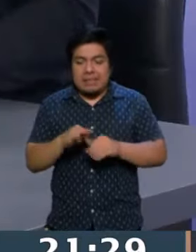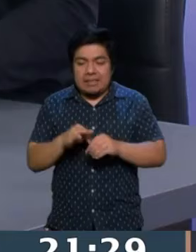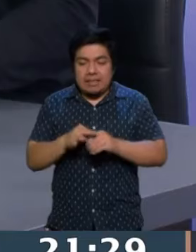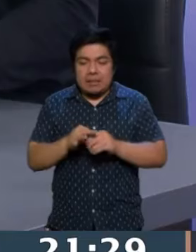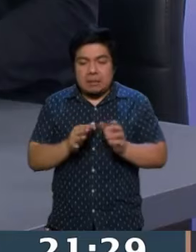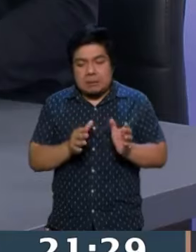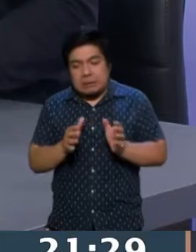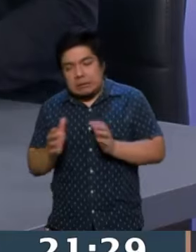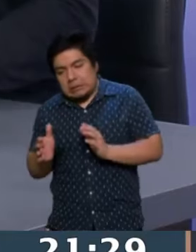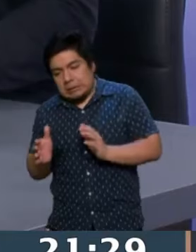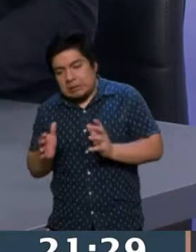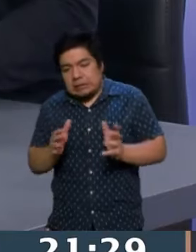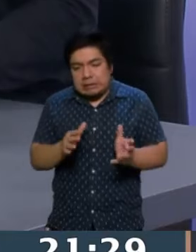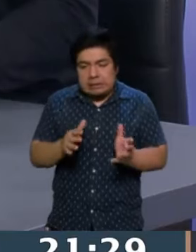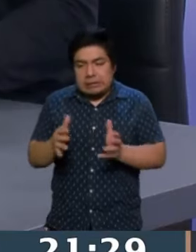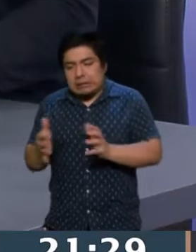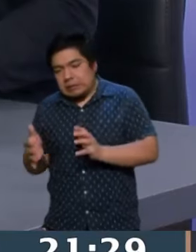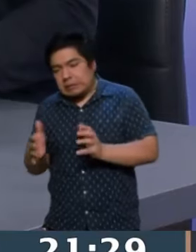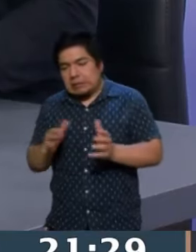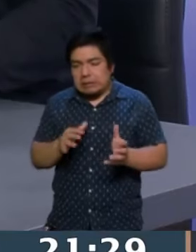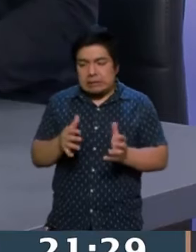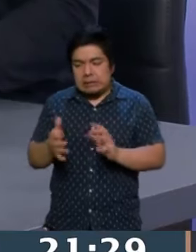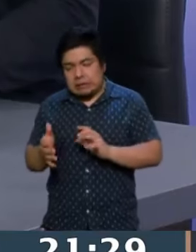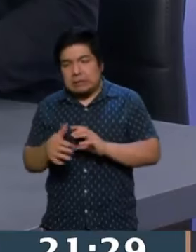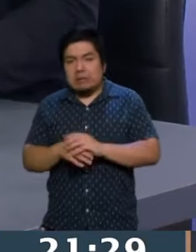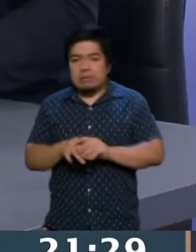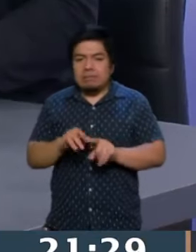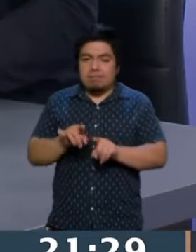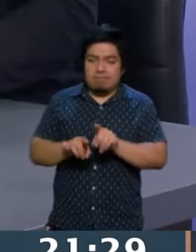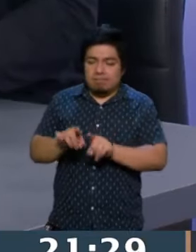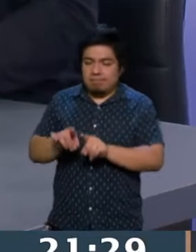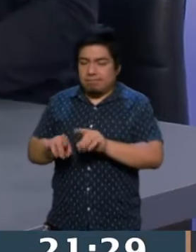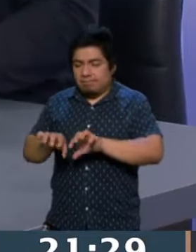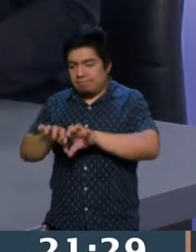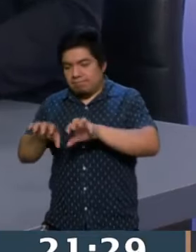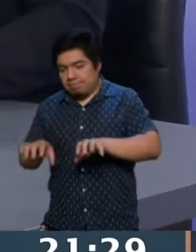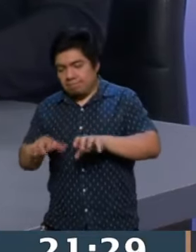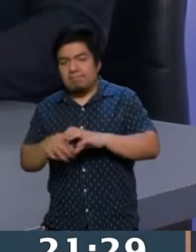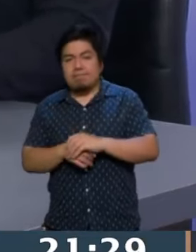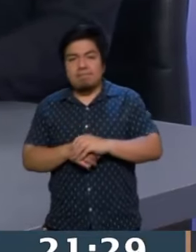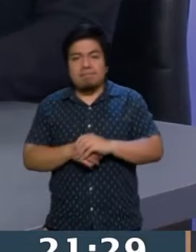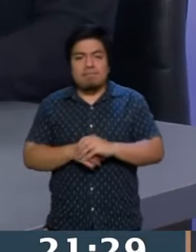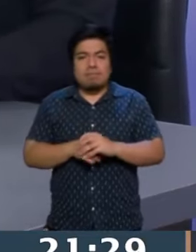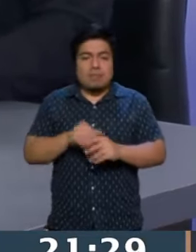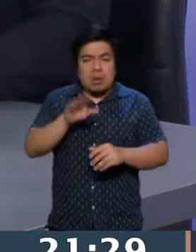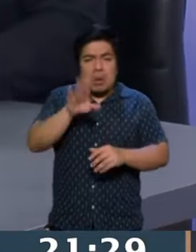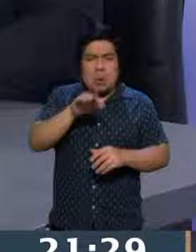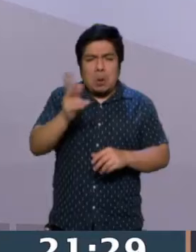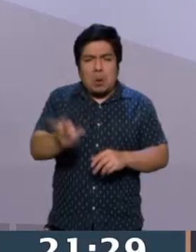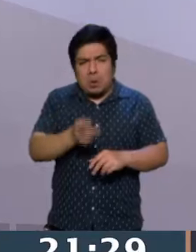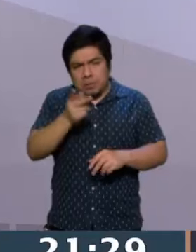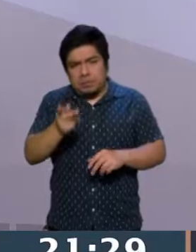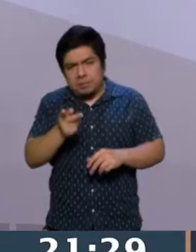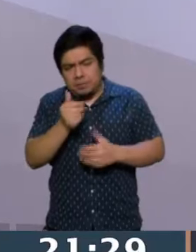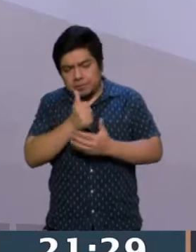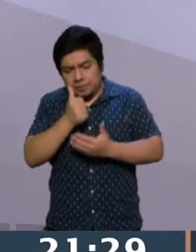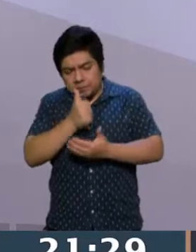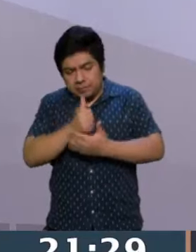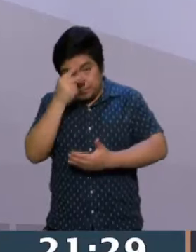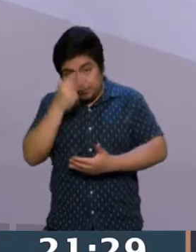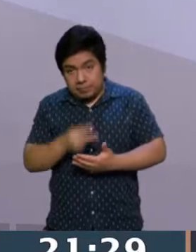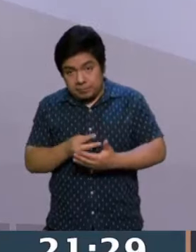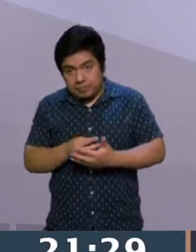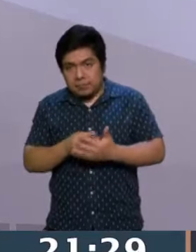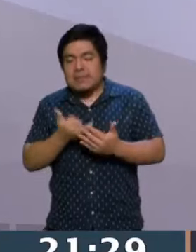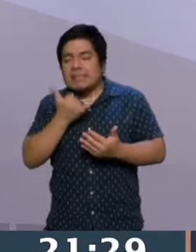irse hacia los dos candidatos más que están más posicionados, ¿no? Como que tiene sentido. Ok. Cuéntanos ahora sobre la Ciudad de México. Ok.